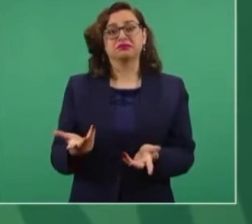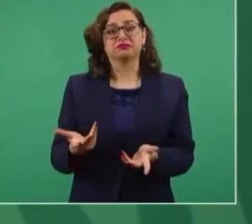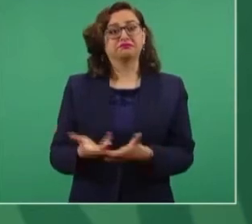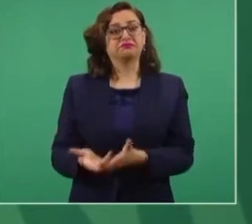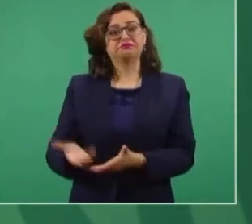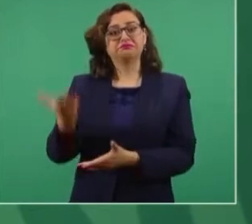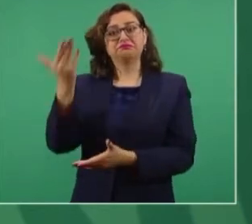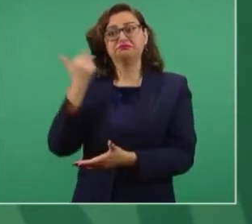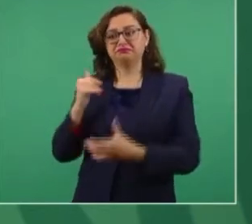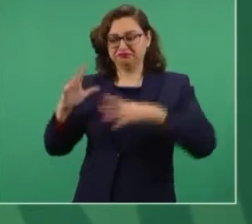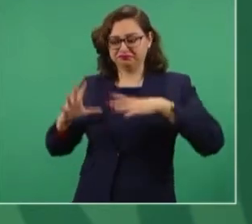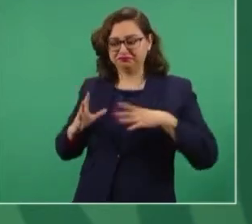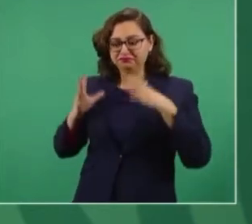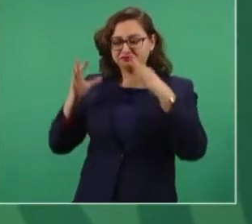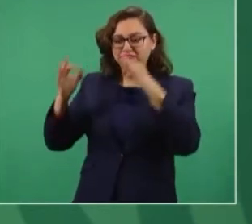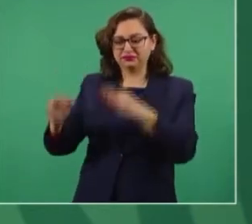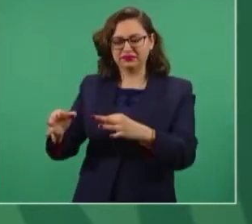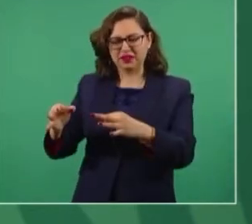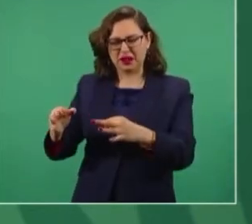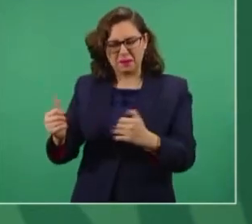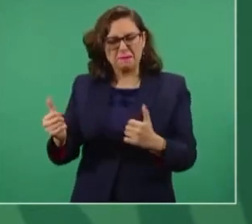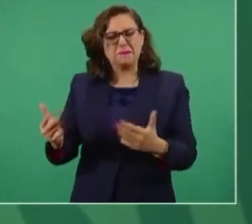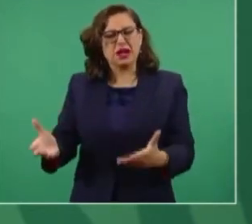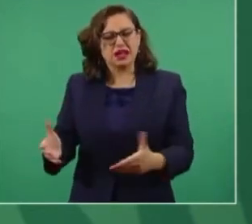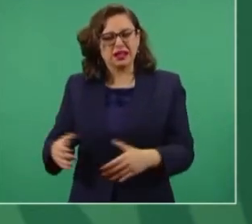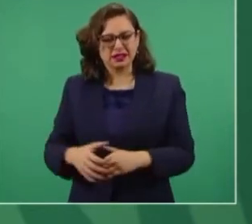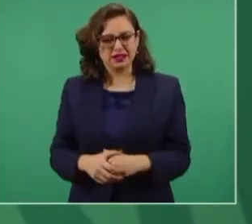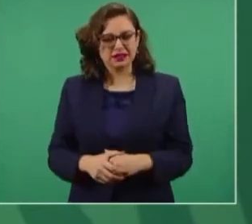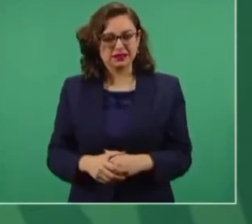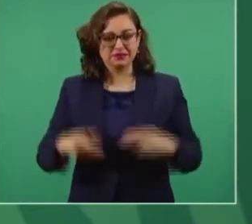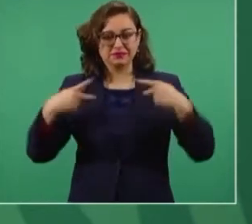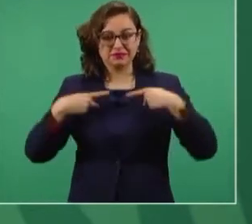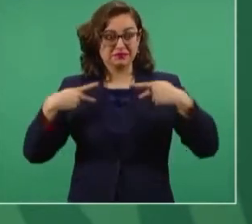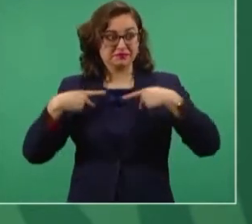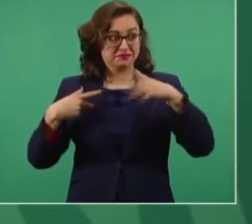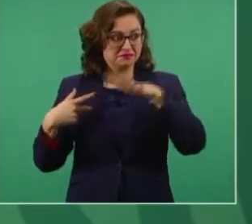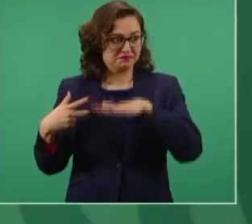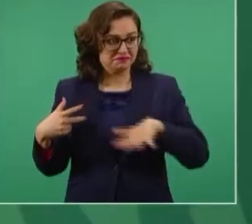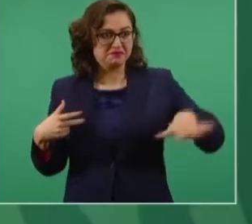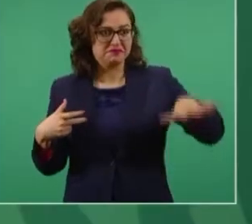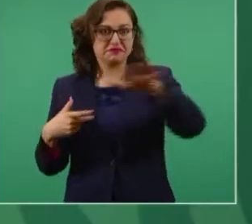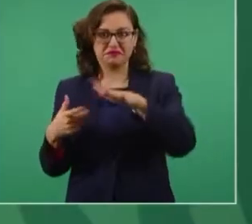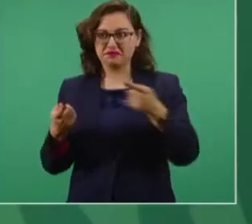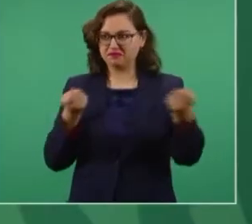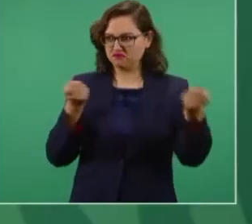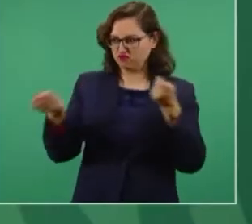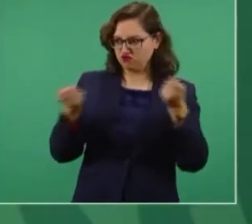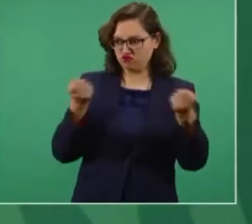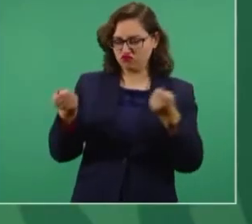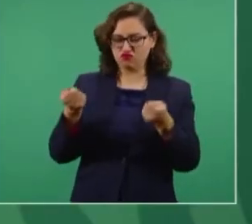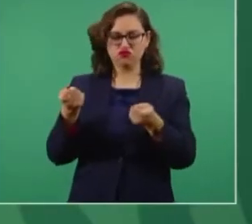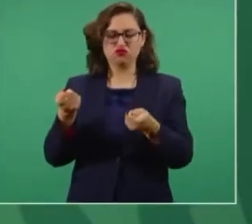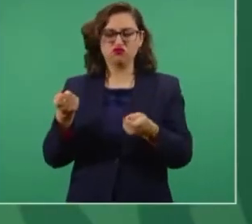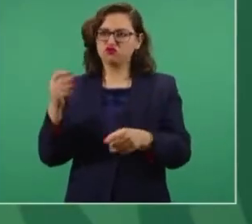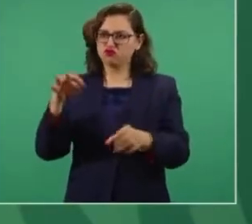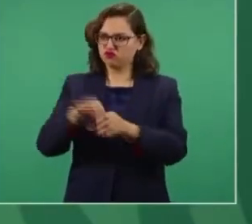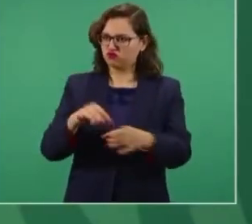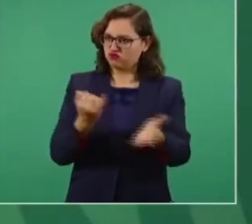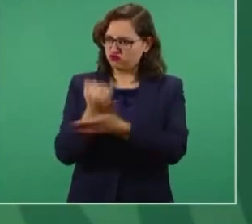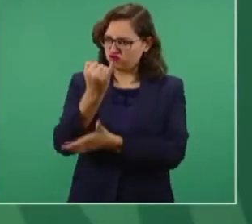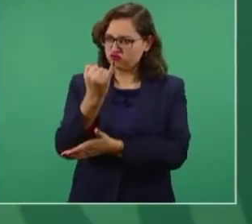Para impedir que el pueblo tenga las riendas del poder en sus manos.